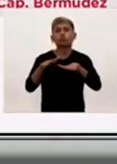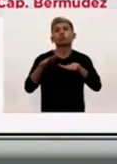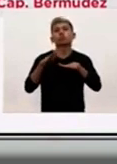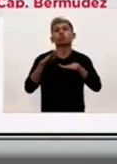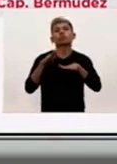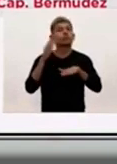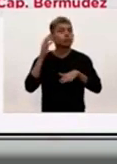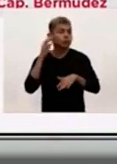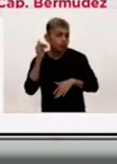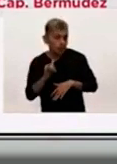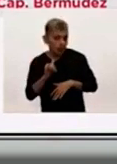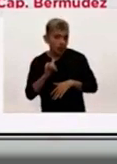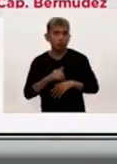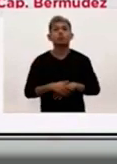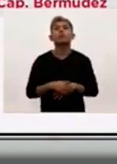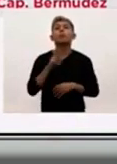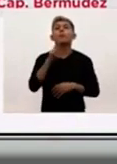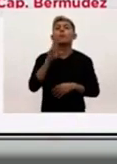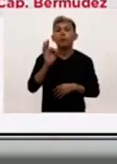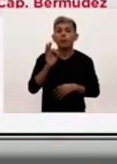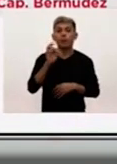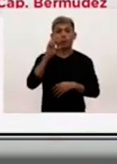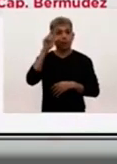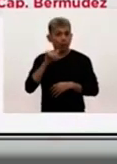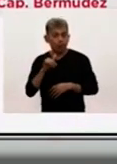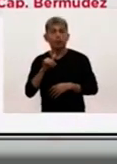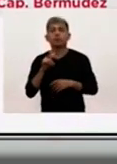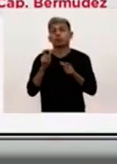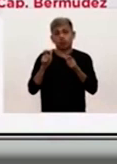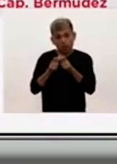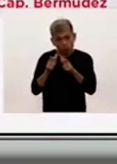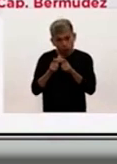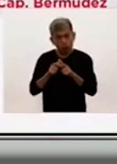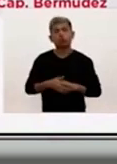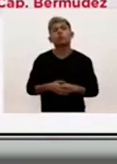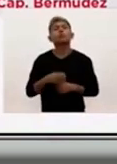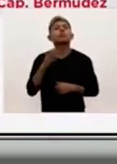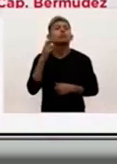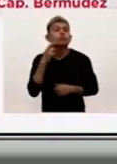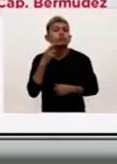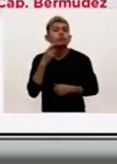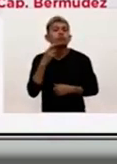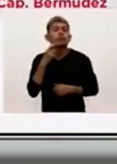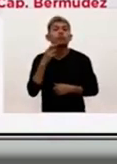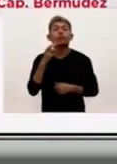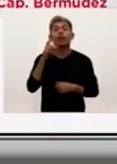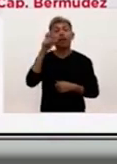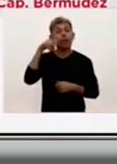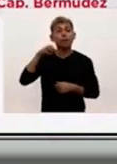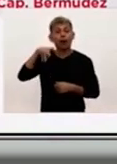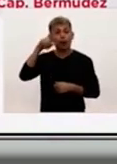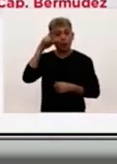Villa Gobernador Galvez, 20 en Pérez y Santo Tomé, 19 en Empalme, Villa